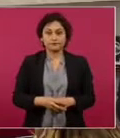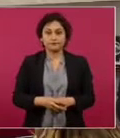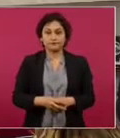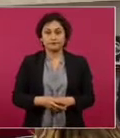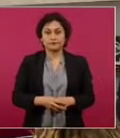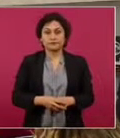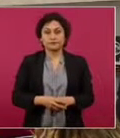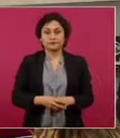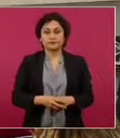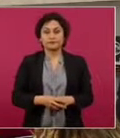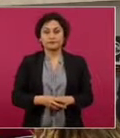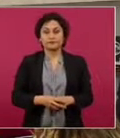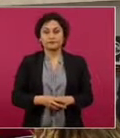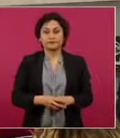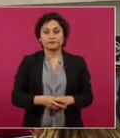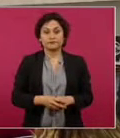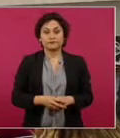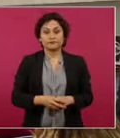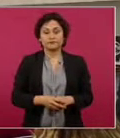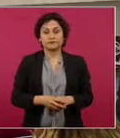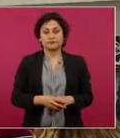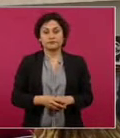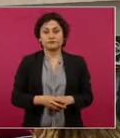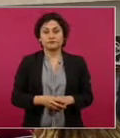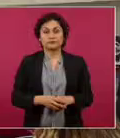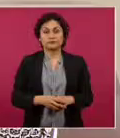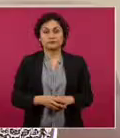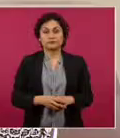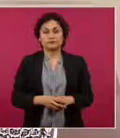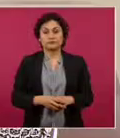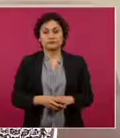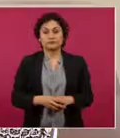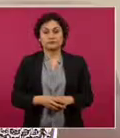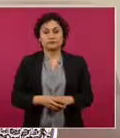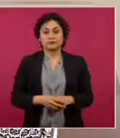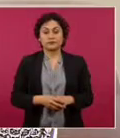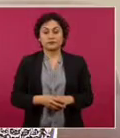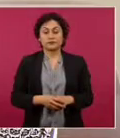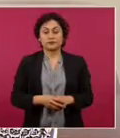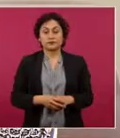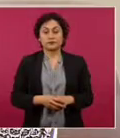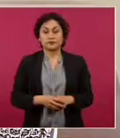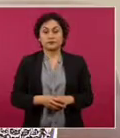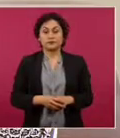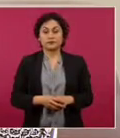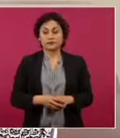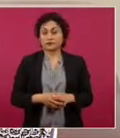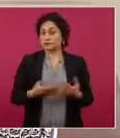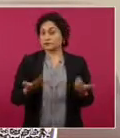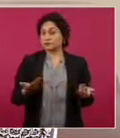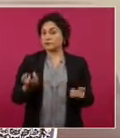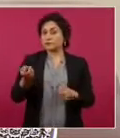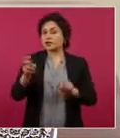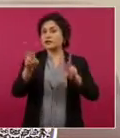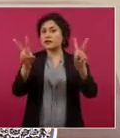Y en eso, por ejemplo, no se dice nada.